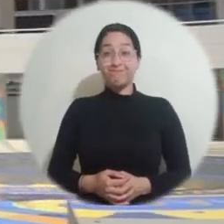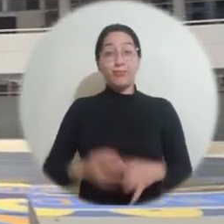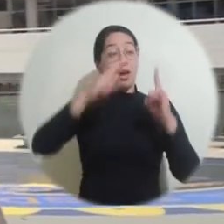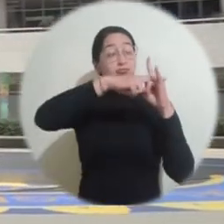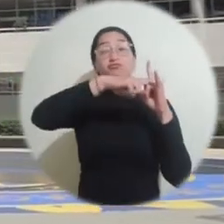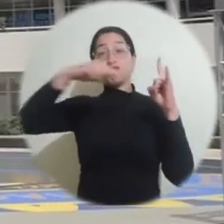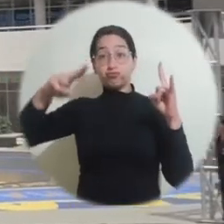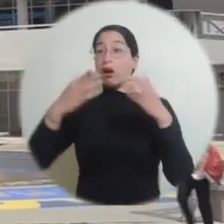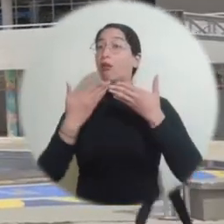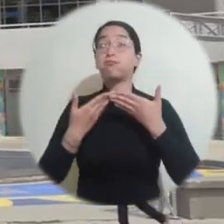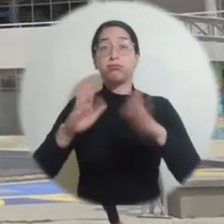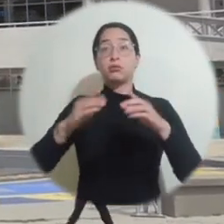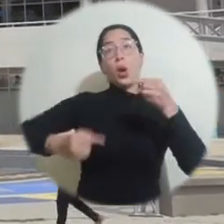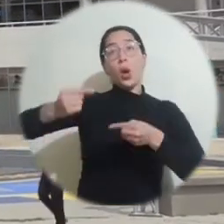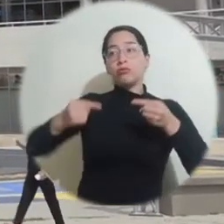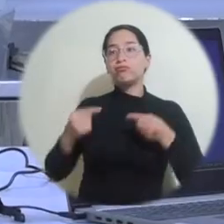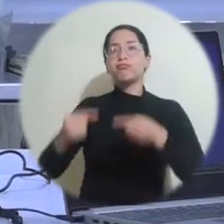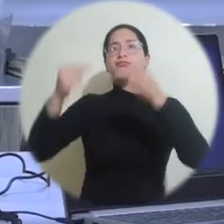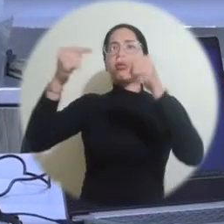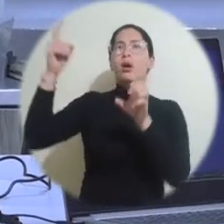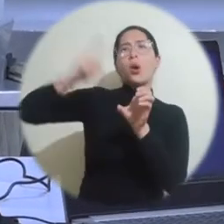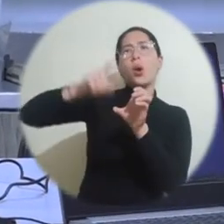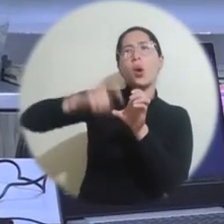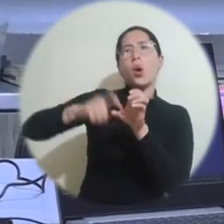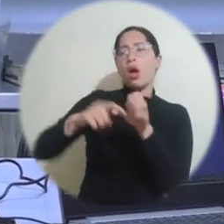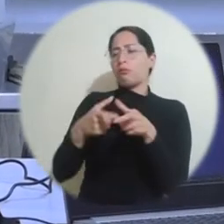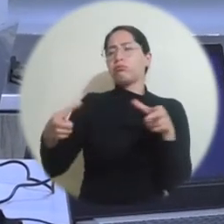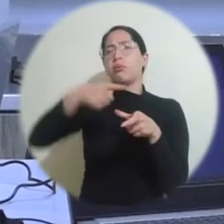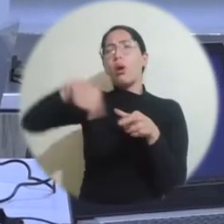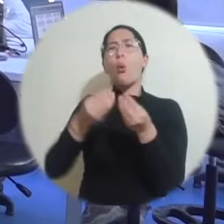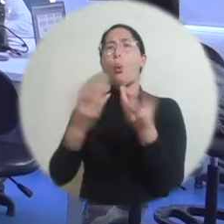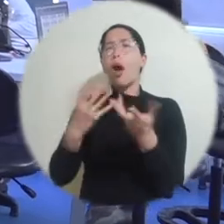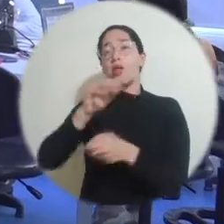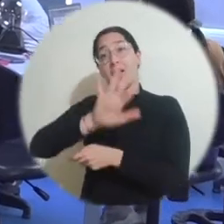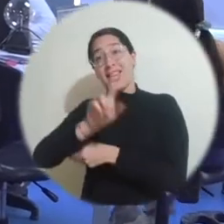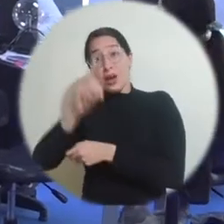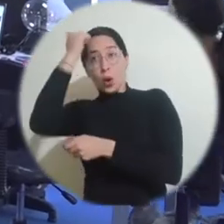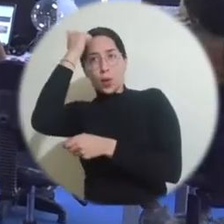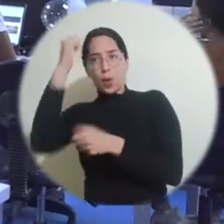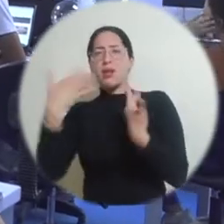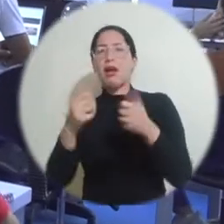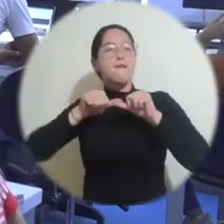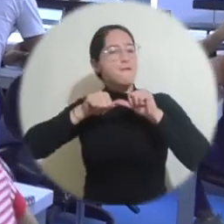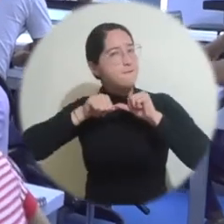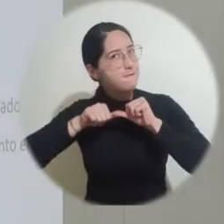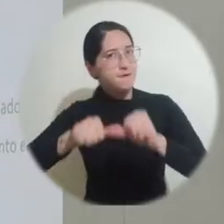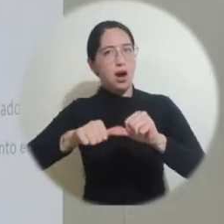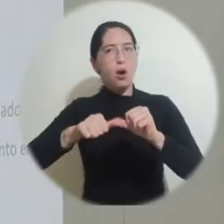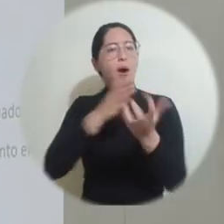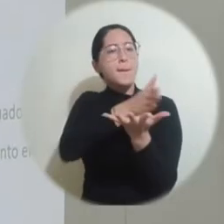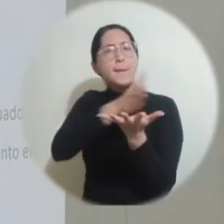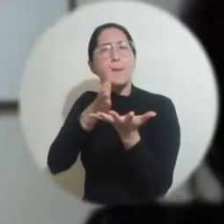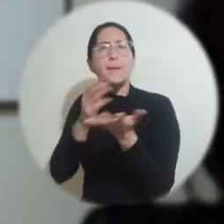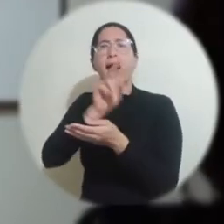La Universidad del Magdalena abrió el concurso público de méritos para la vinculación de 51 docentes en la modalidad de tiempo completo